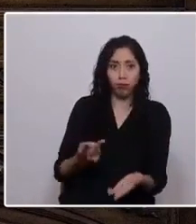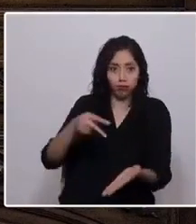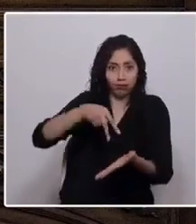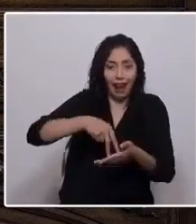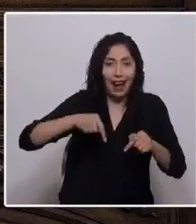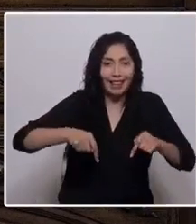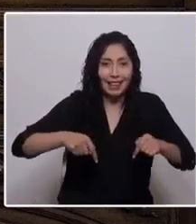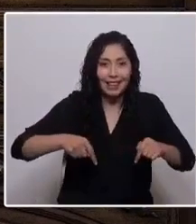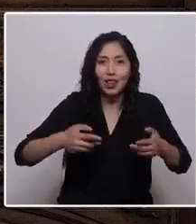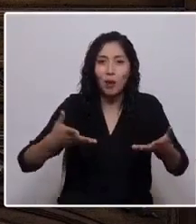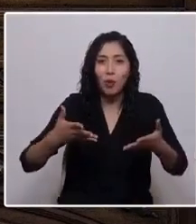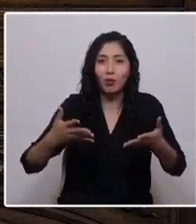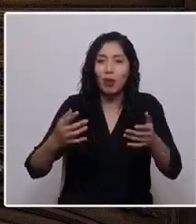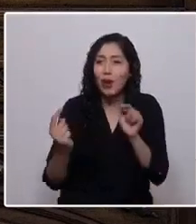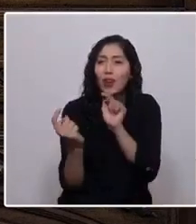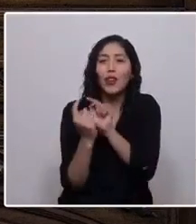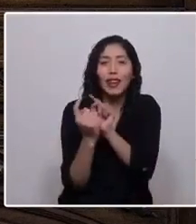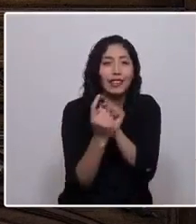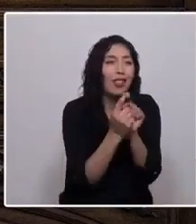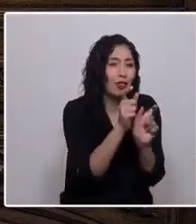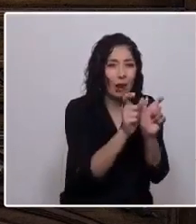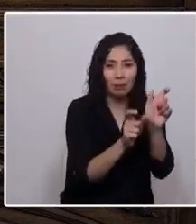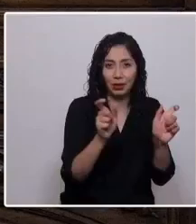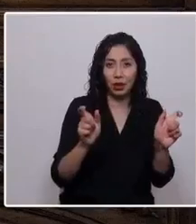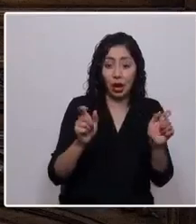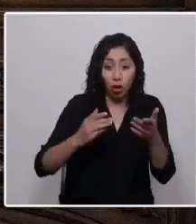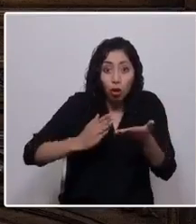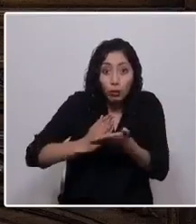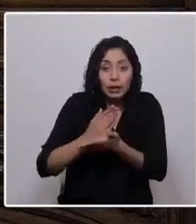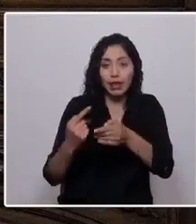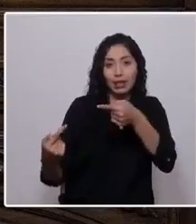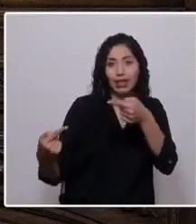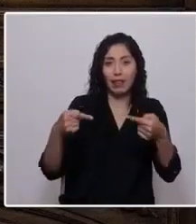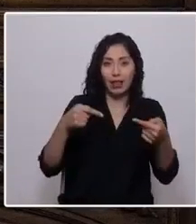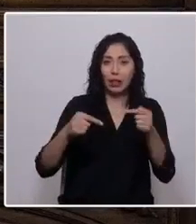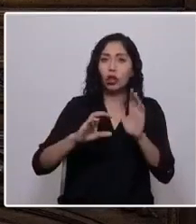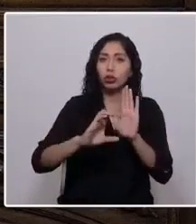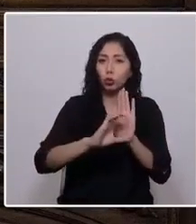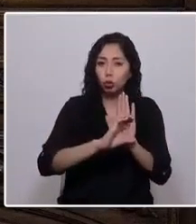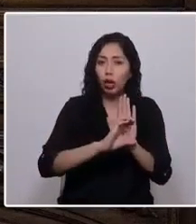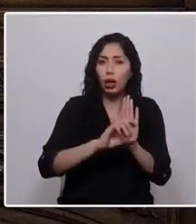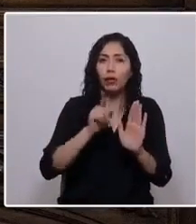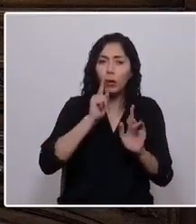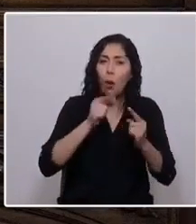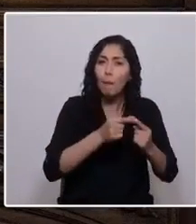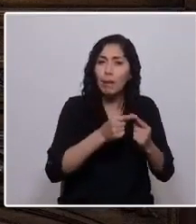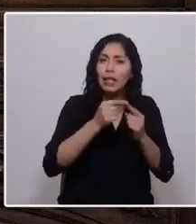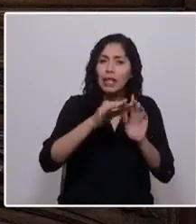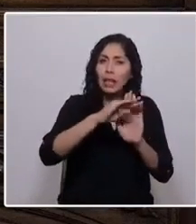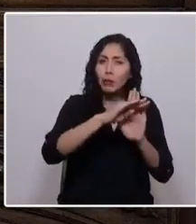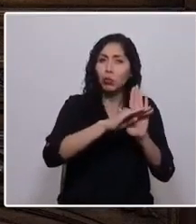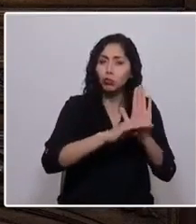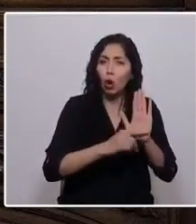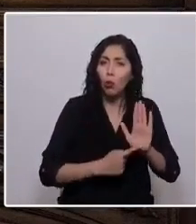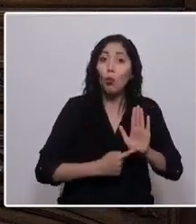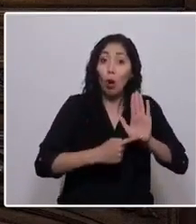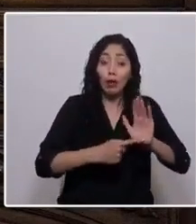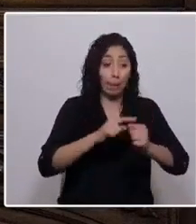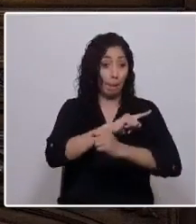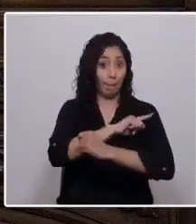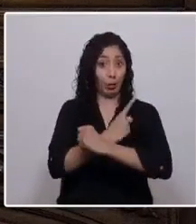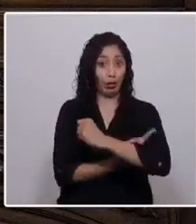Conectados con nuestra gente, comenzaremos el debate constitucional guiados por principios que demuestran que este poder constituyente